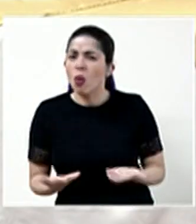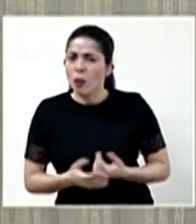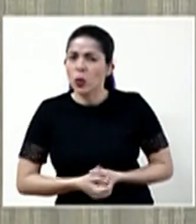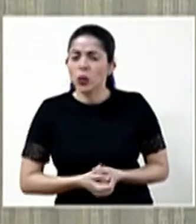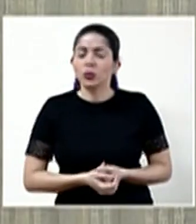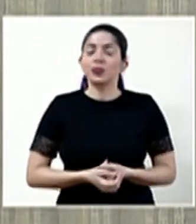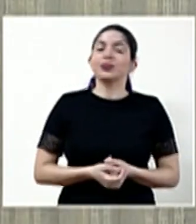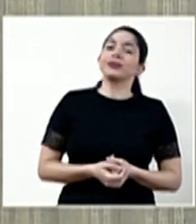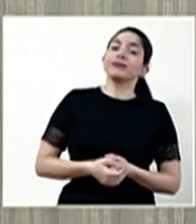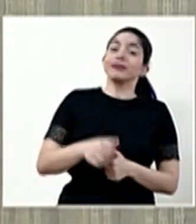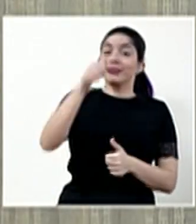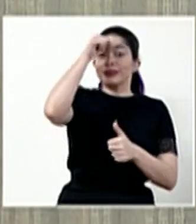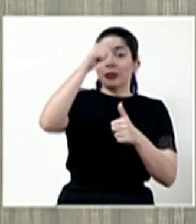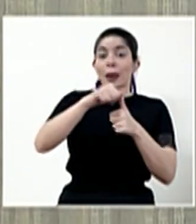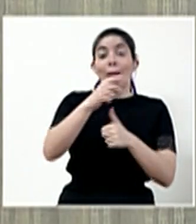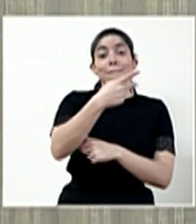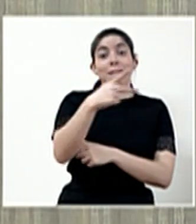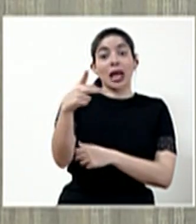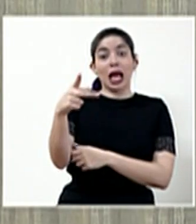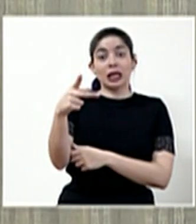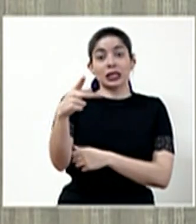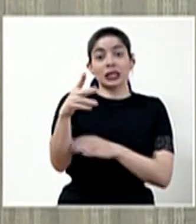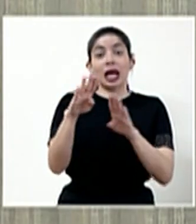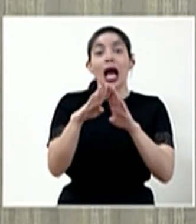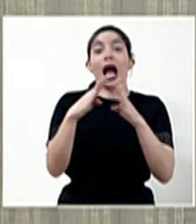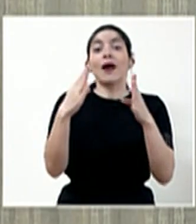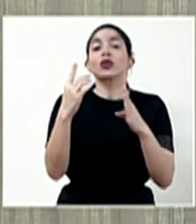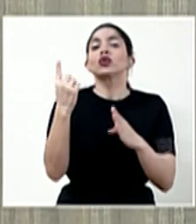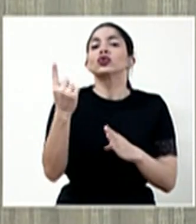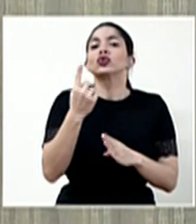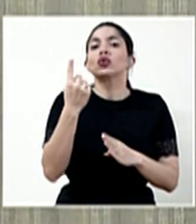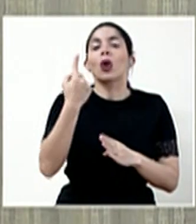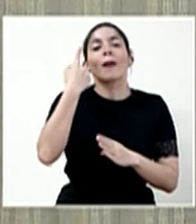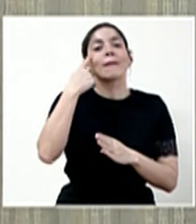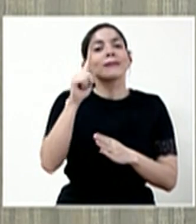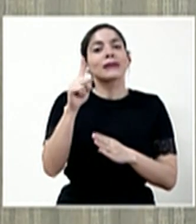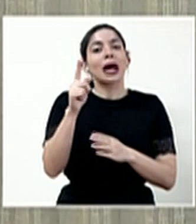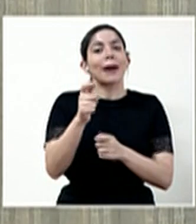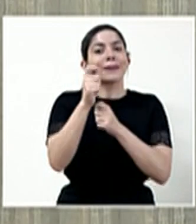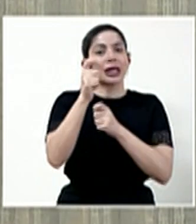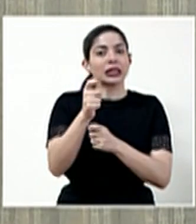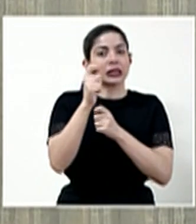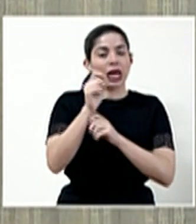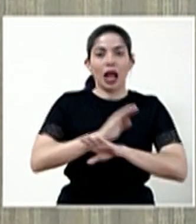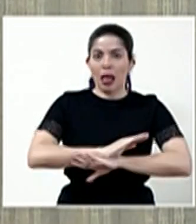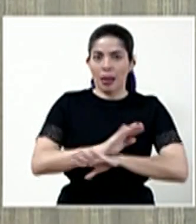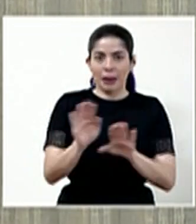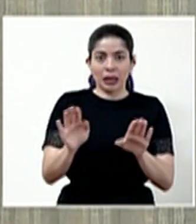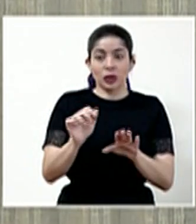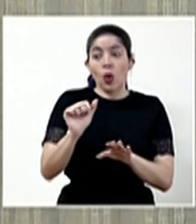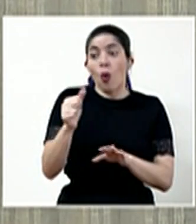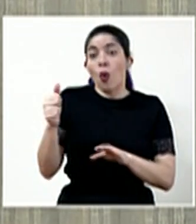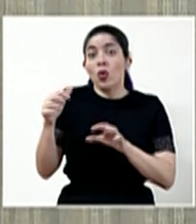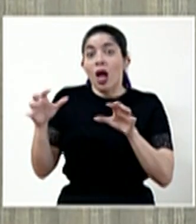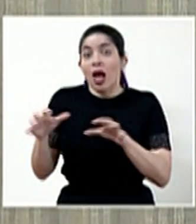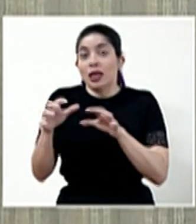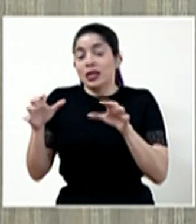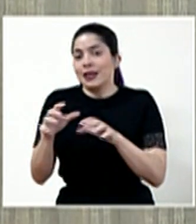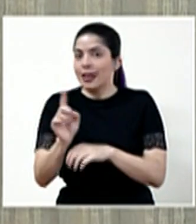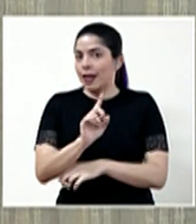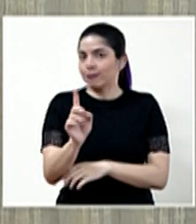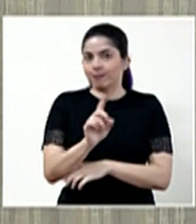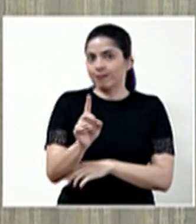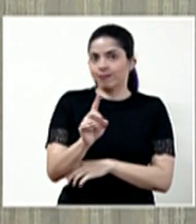Sí, recordemos que las playas permanecen abiertas solamente para la actividad de pesca, no para otro tipo de actividades